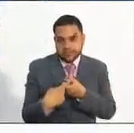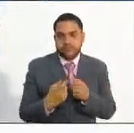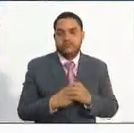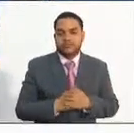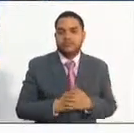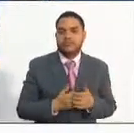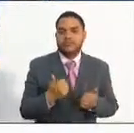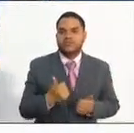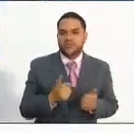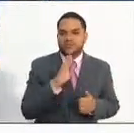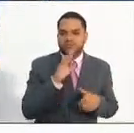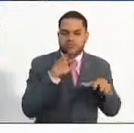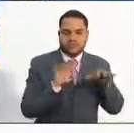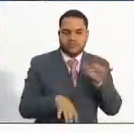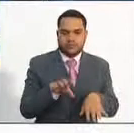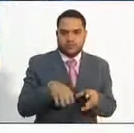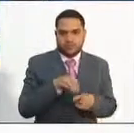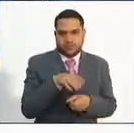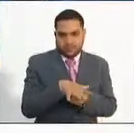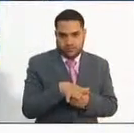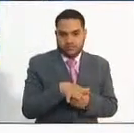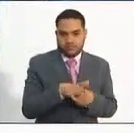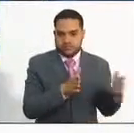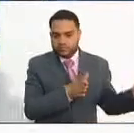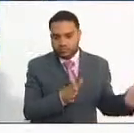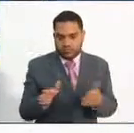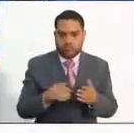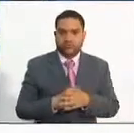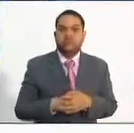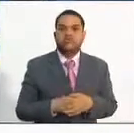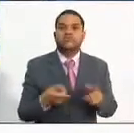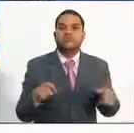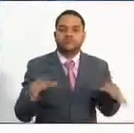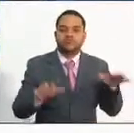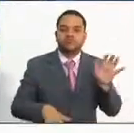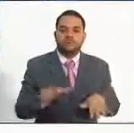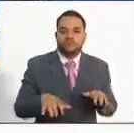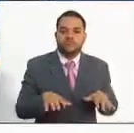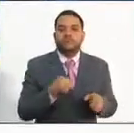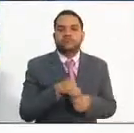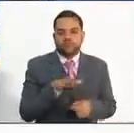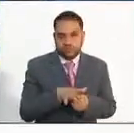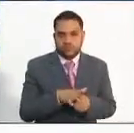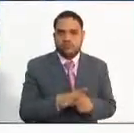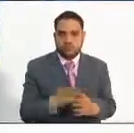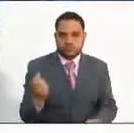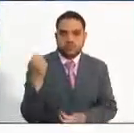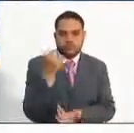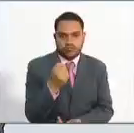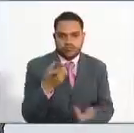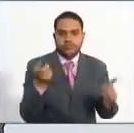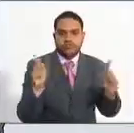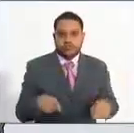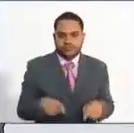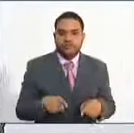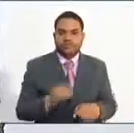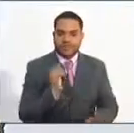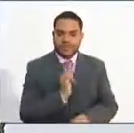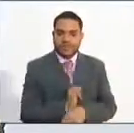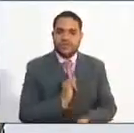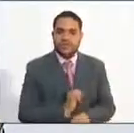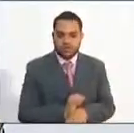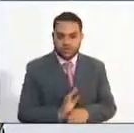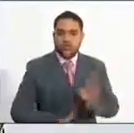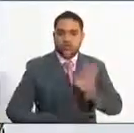este caso, a la Secretaría Distrital de Planación, a la Secretaría Distrital de Hacienda y al Instituto de Desarrollo Urbano.